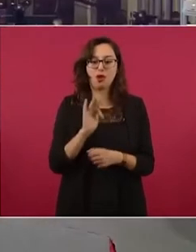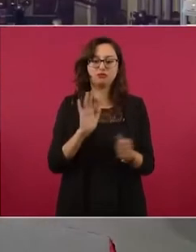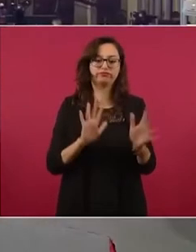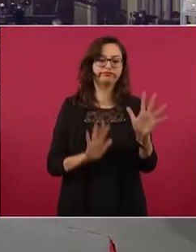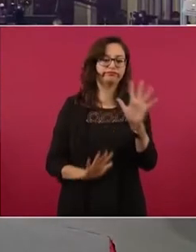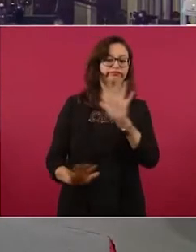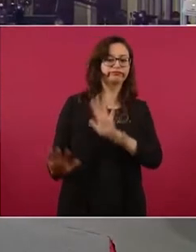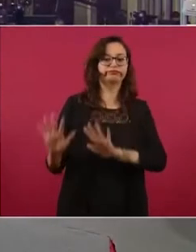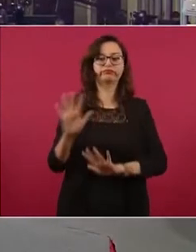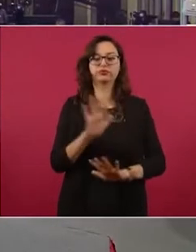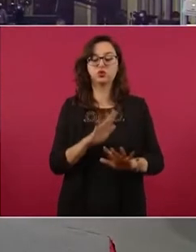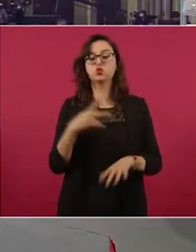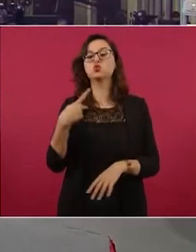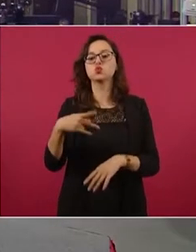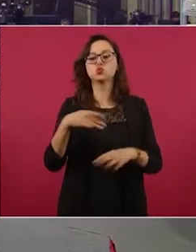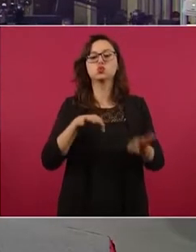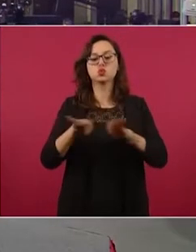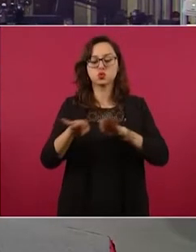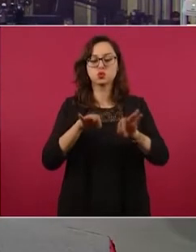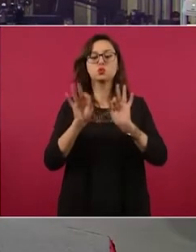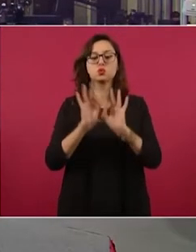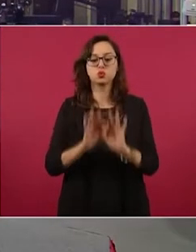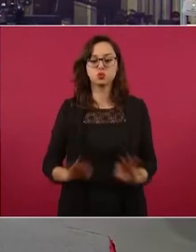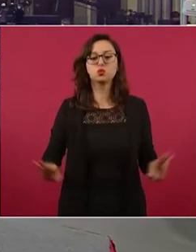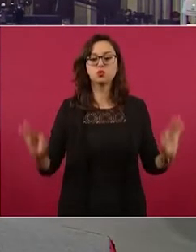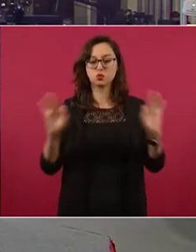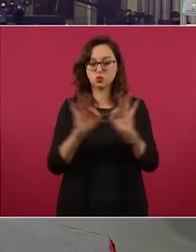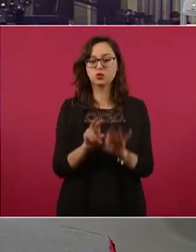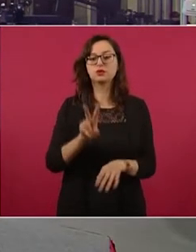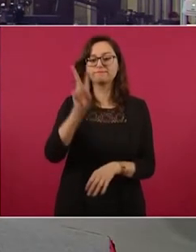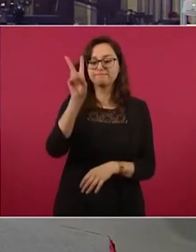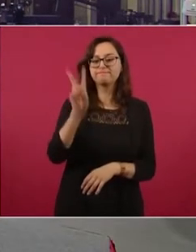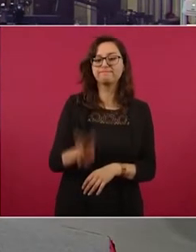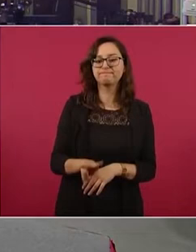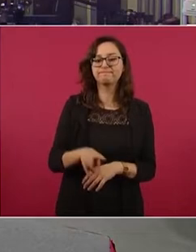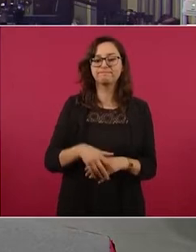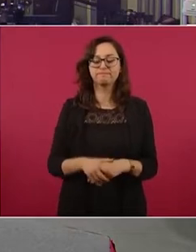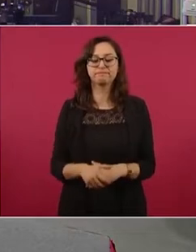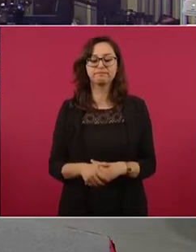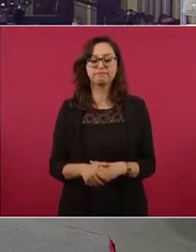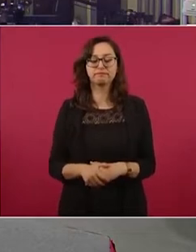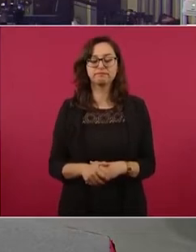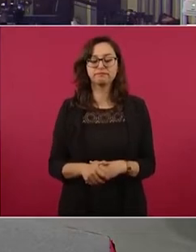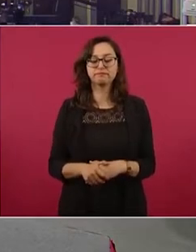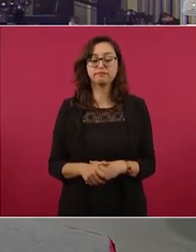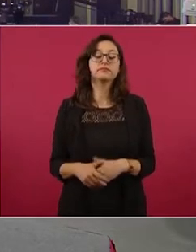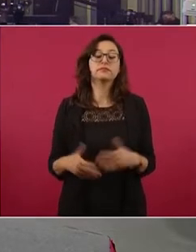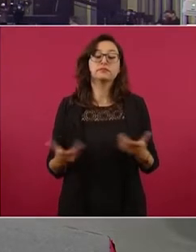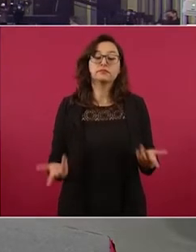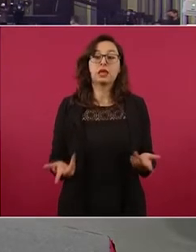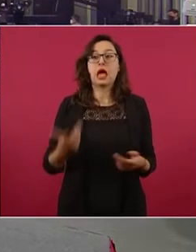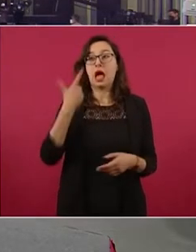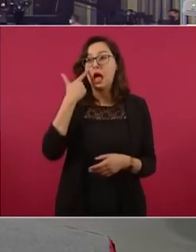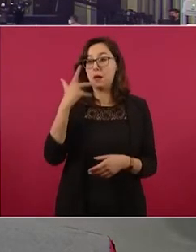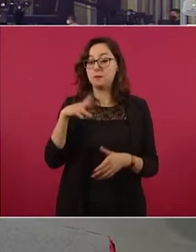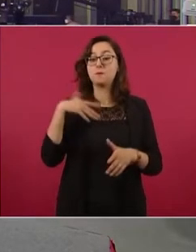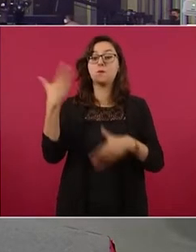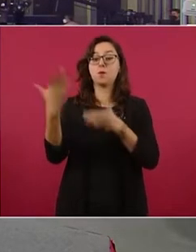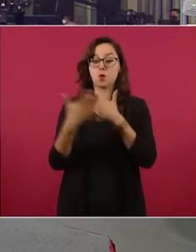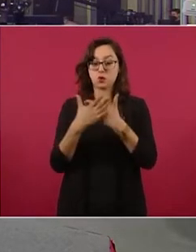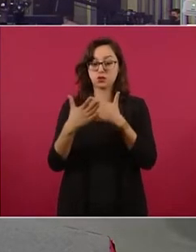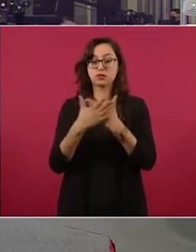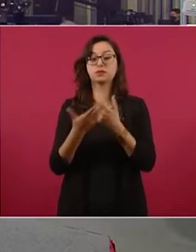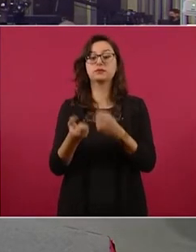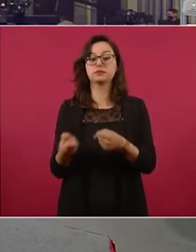vamos a que un día a ver si la semana próxima nos